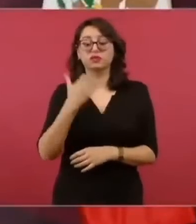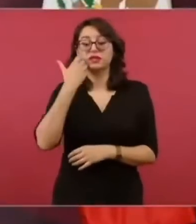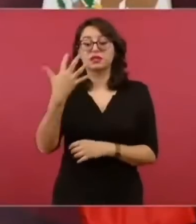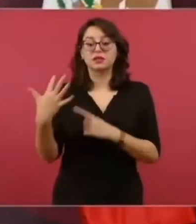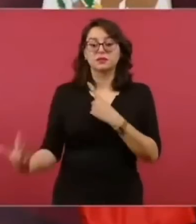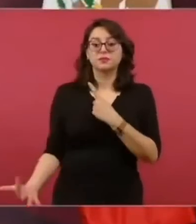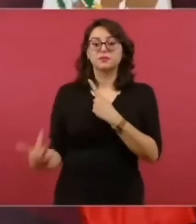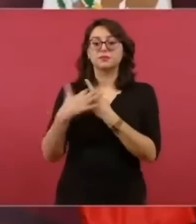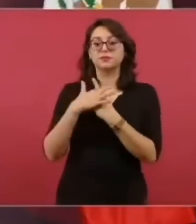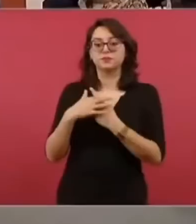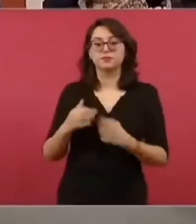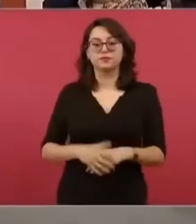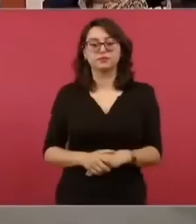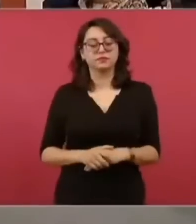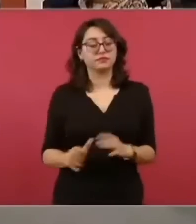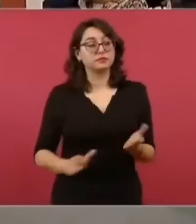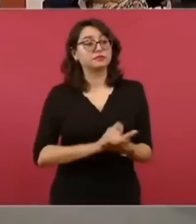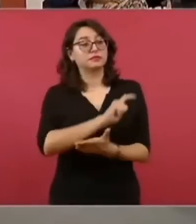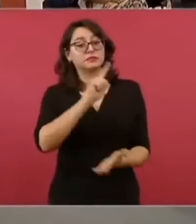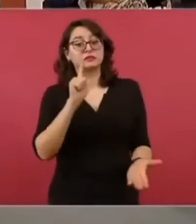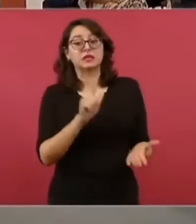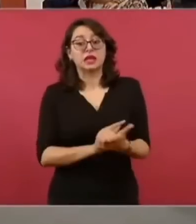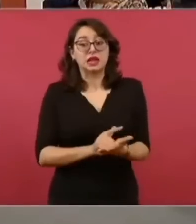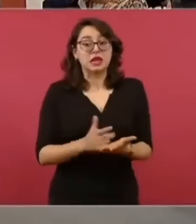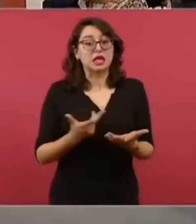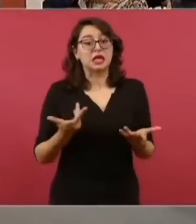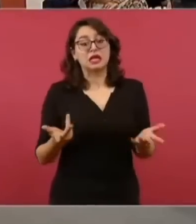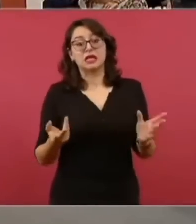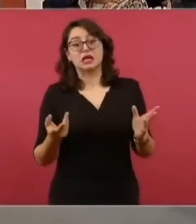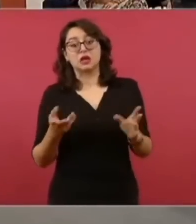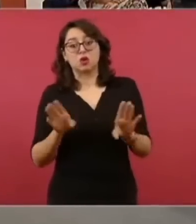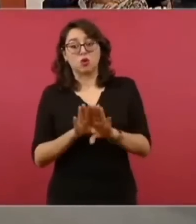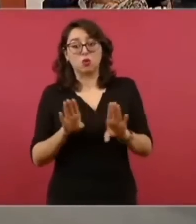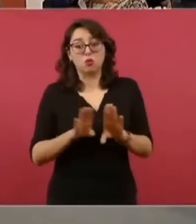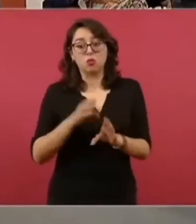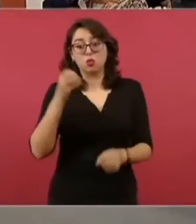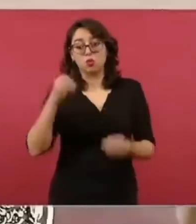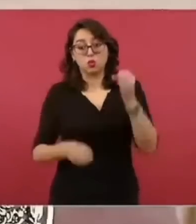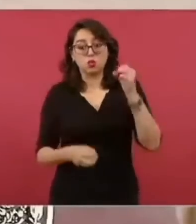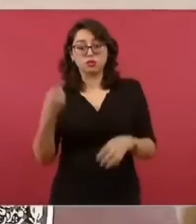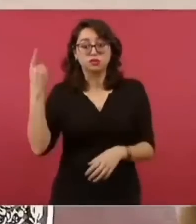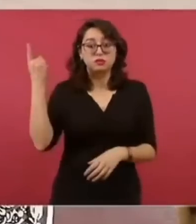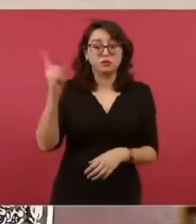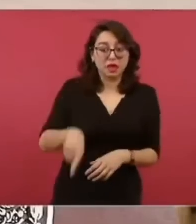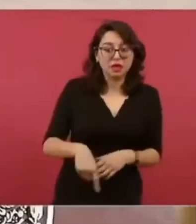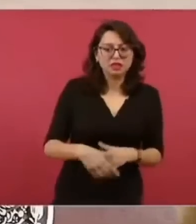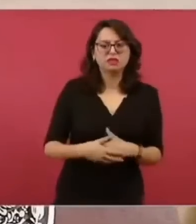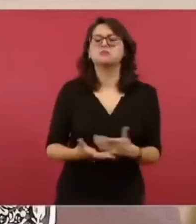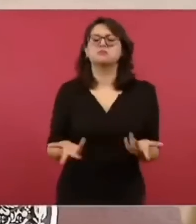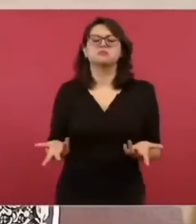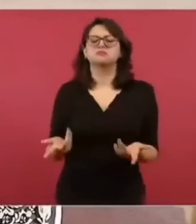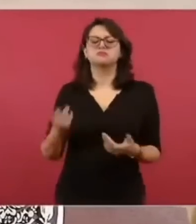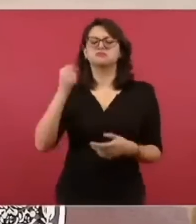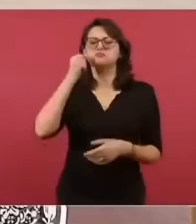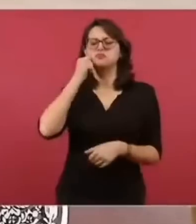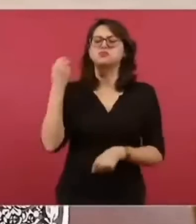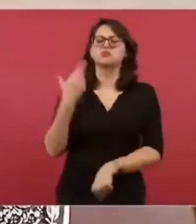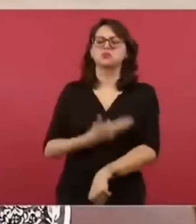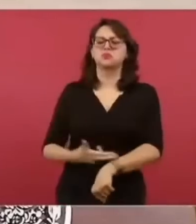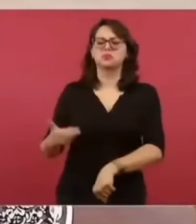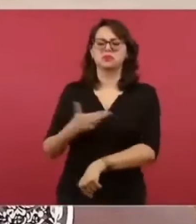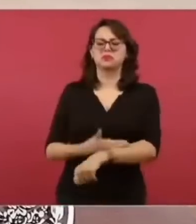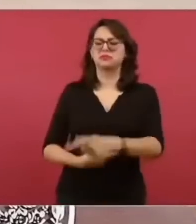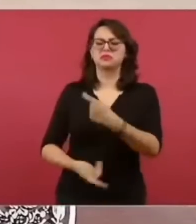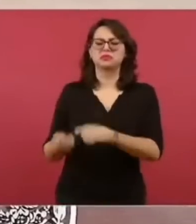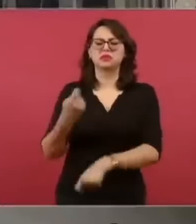¿Legalmente hablando va a presentar algún recurso entonces presente o no? Se hacen los trámites legales correspondientes.